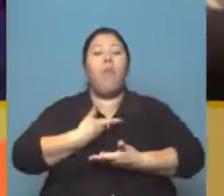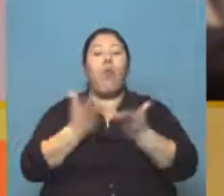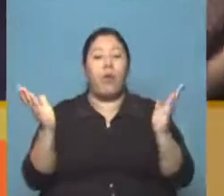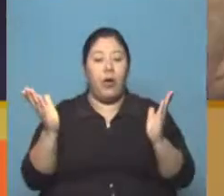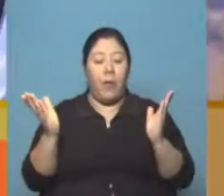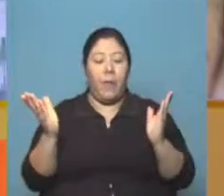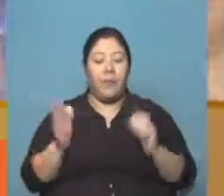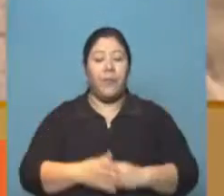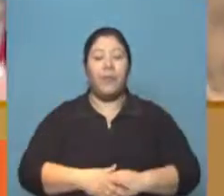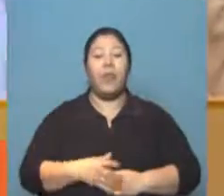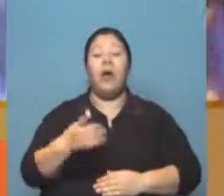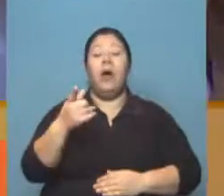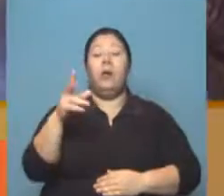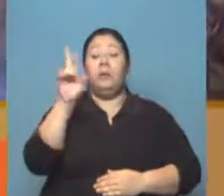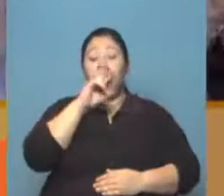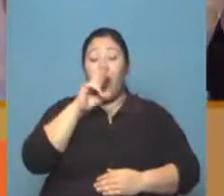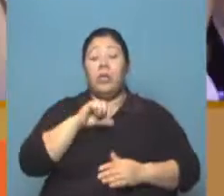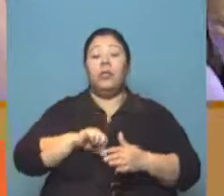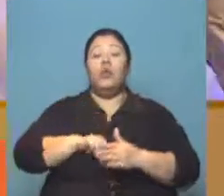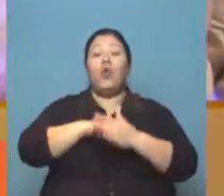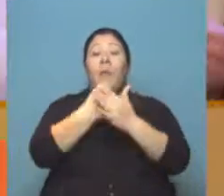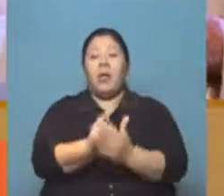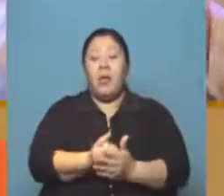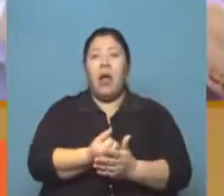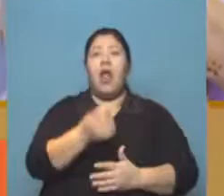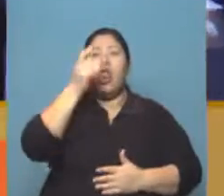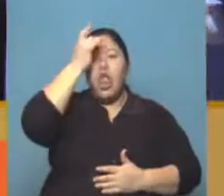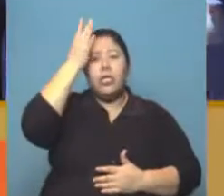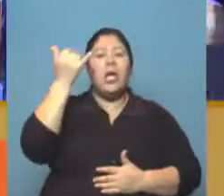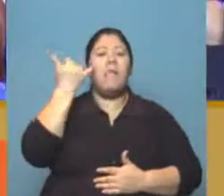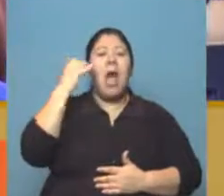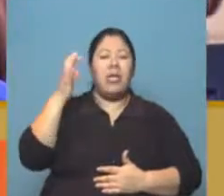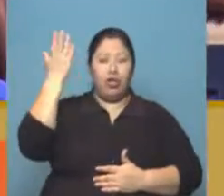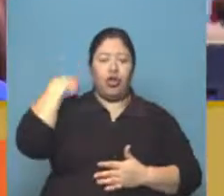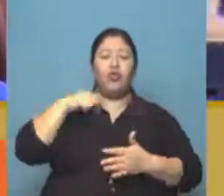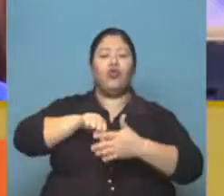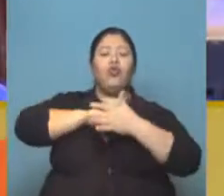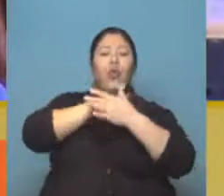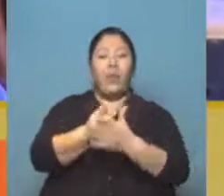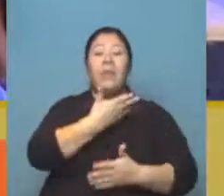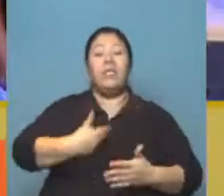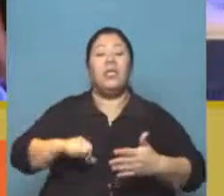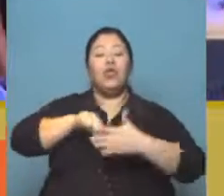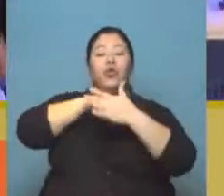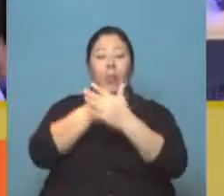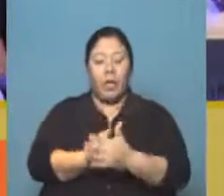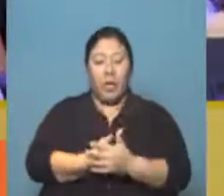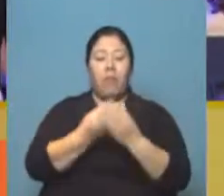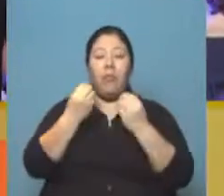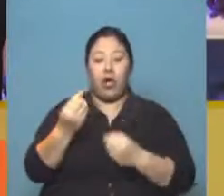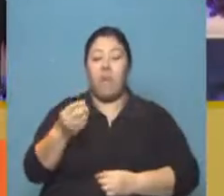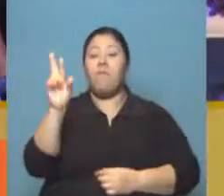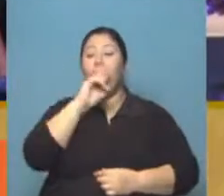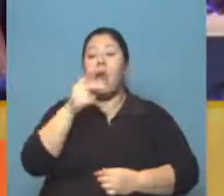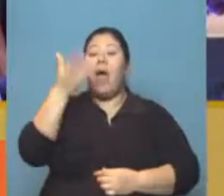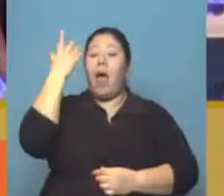suspendida de sus funciones desde el pasado 12 de mayo ha sido acusada de emitir tres decretos que modificaron los presupuestos